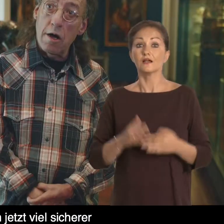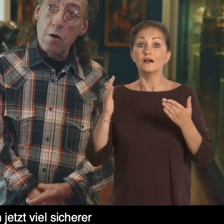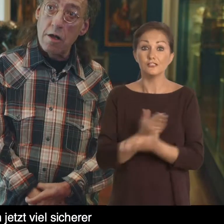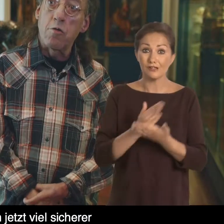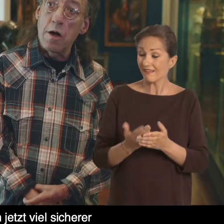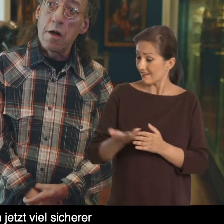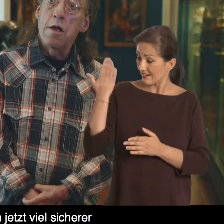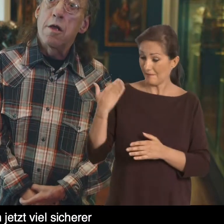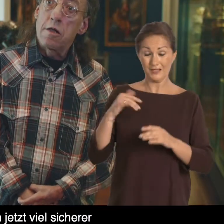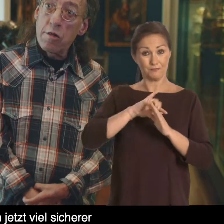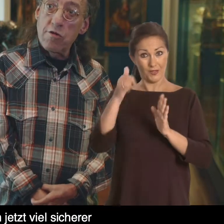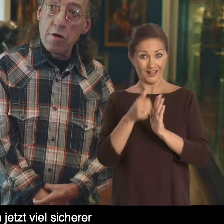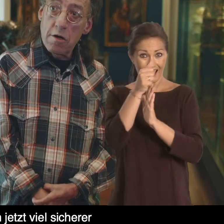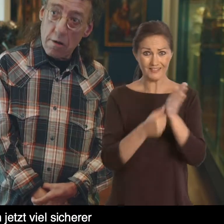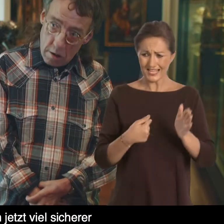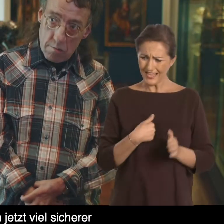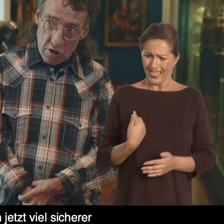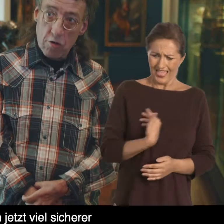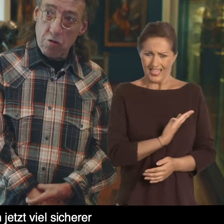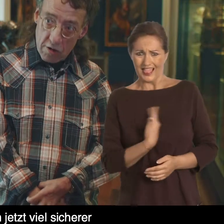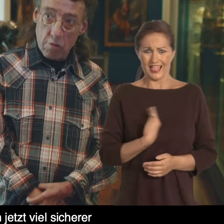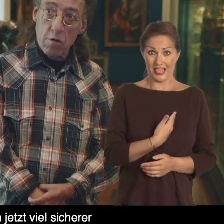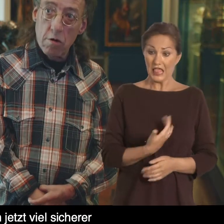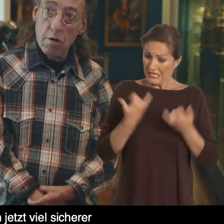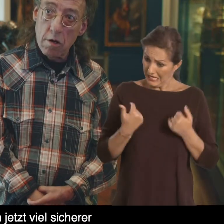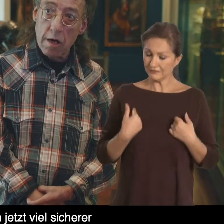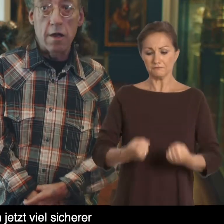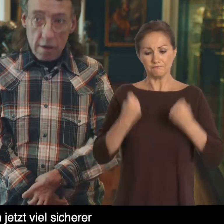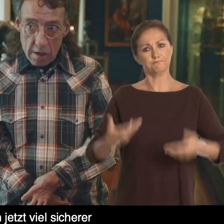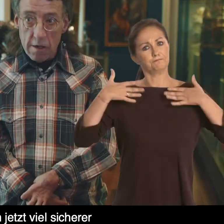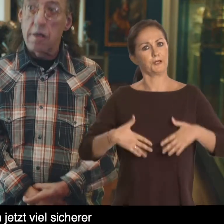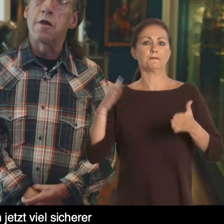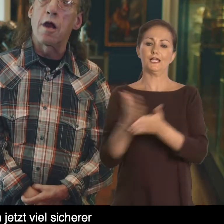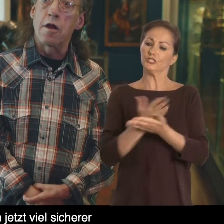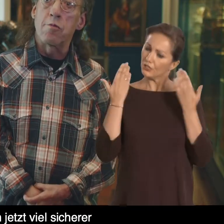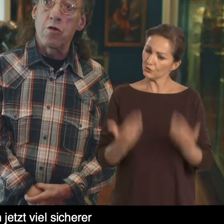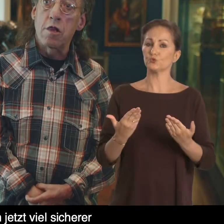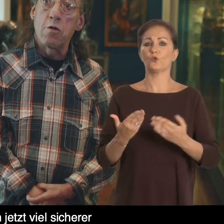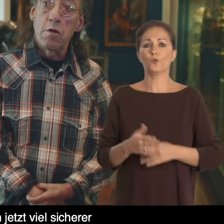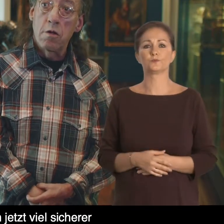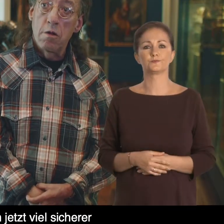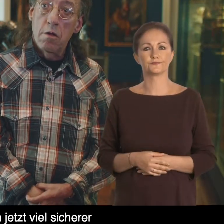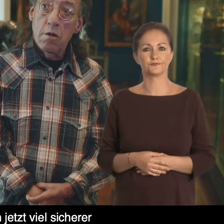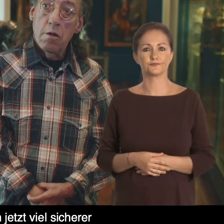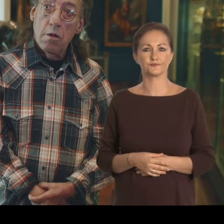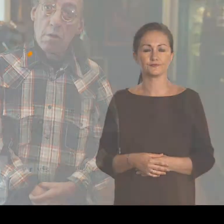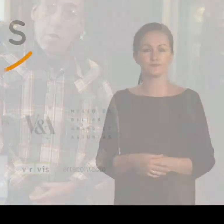A la hora de tomar decisiones me siento yo más seguro que antes de estar en este proyecto.